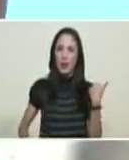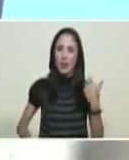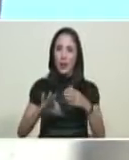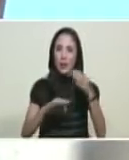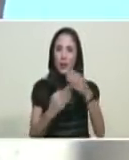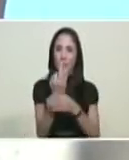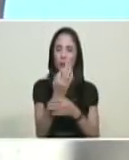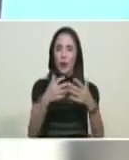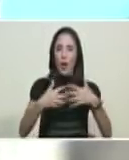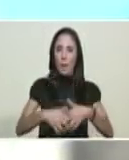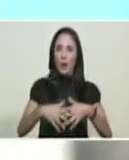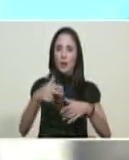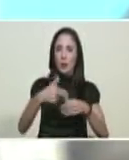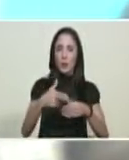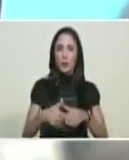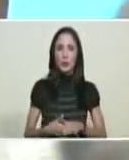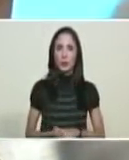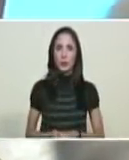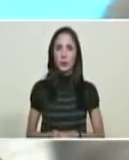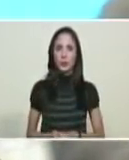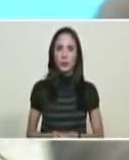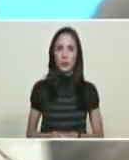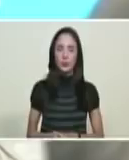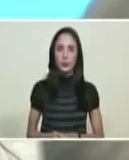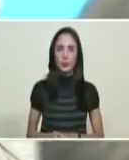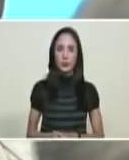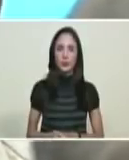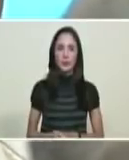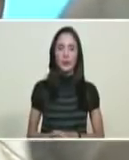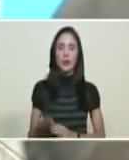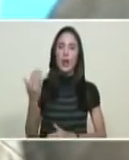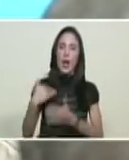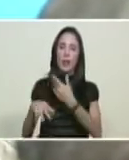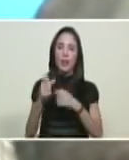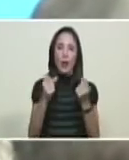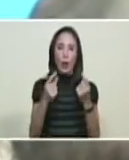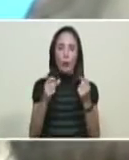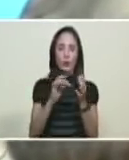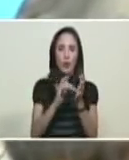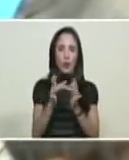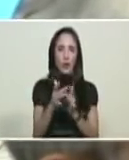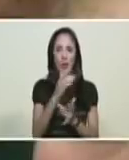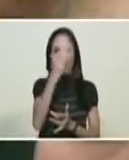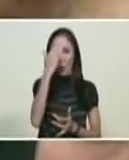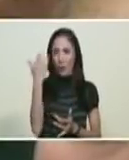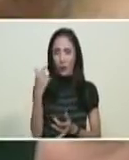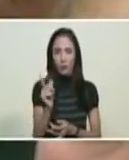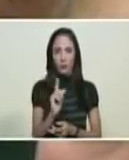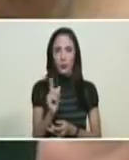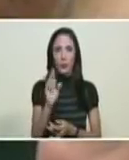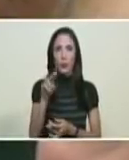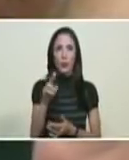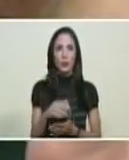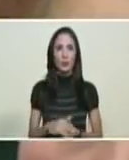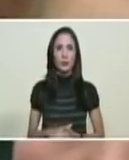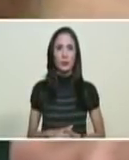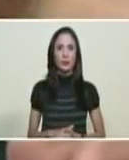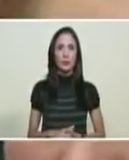tenemos un cuento del 11 de abril que no olvido ahora fíjense ustedes